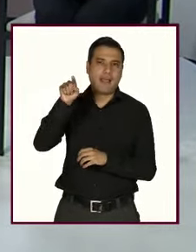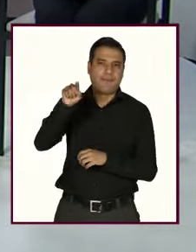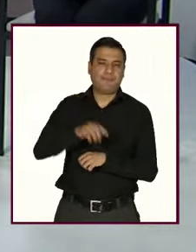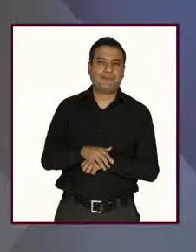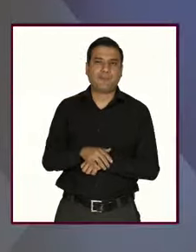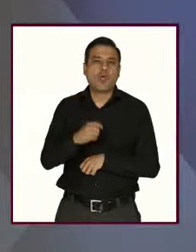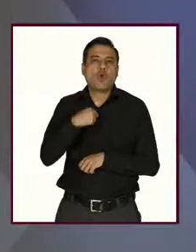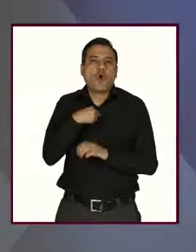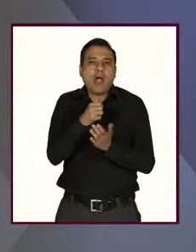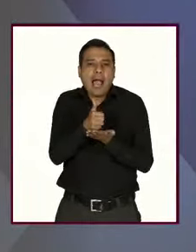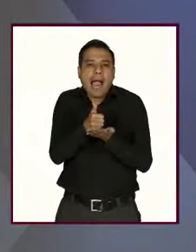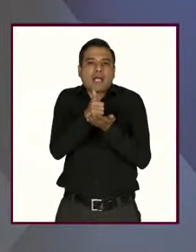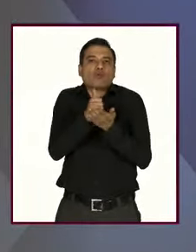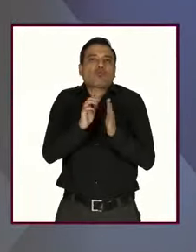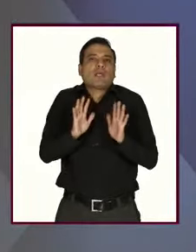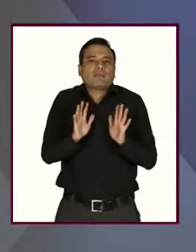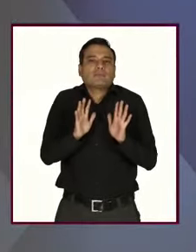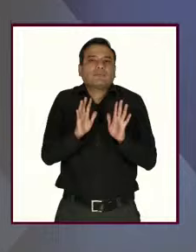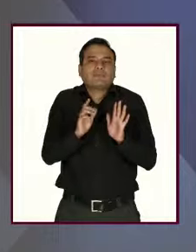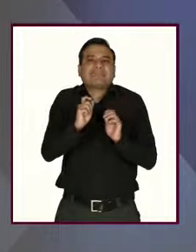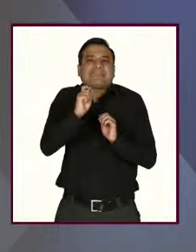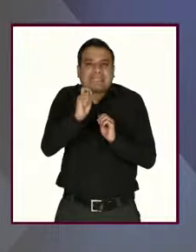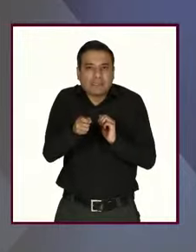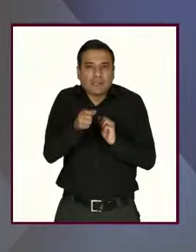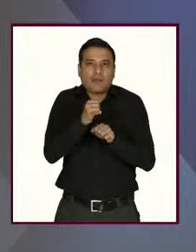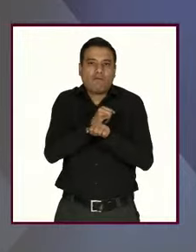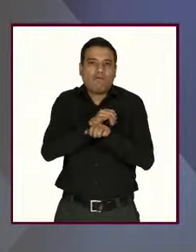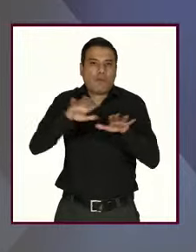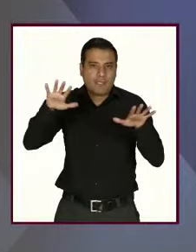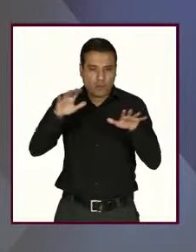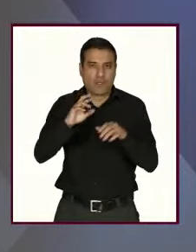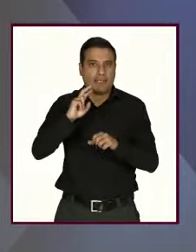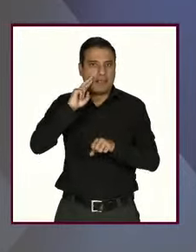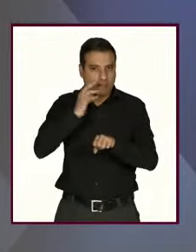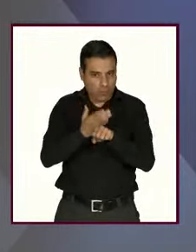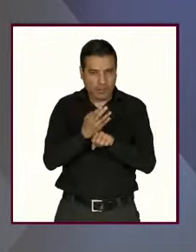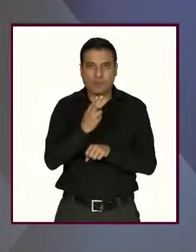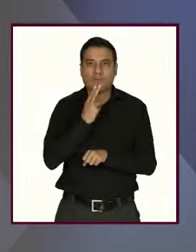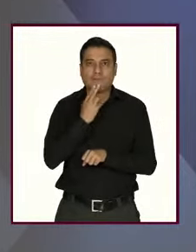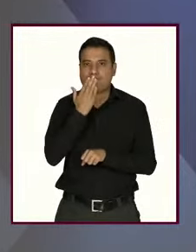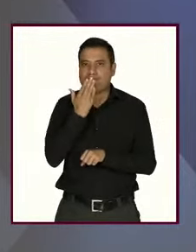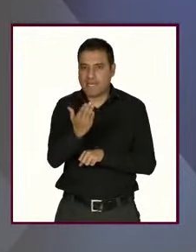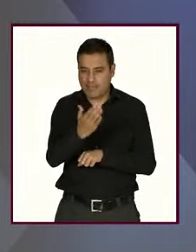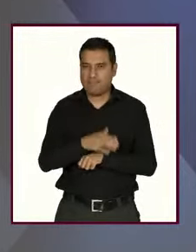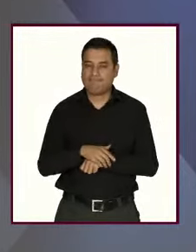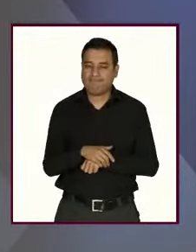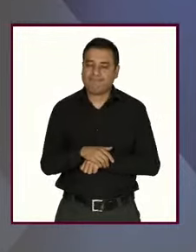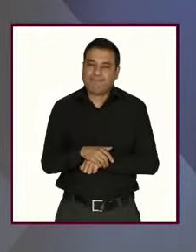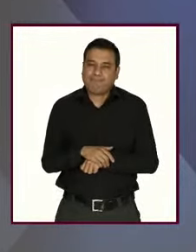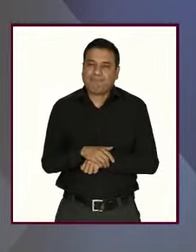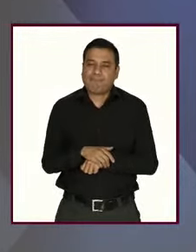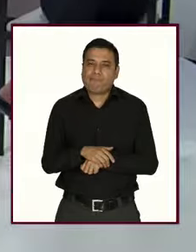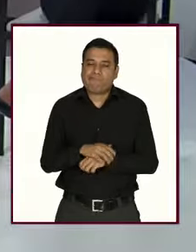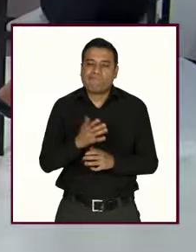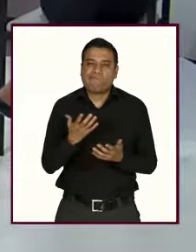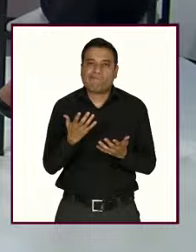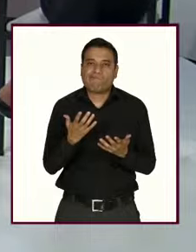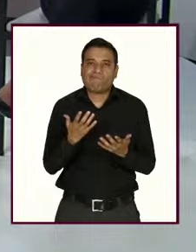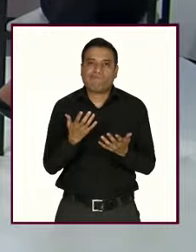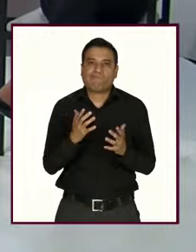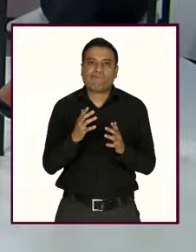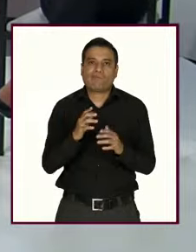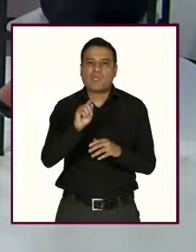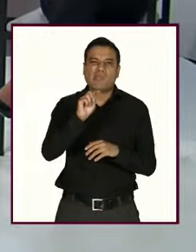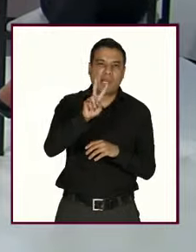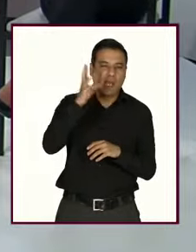coadyuvamos desde el ámbito de la debida información y el uso responsable informado y seguro de los medios